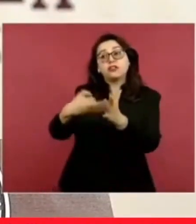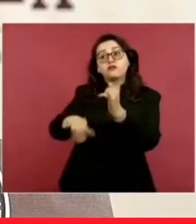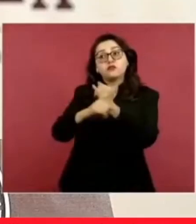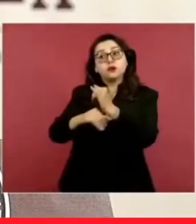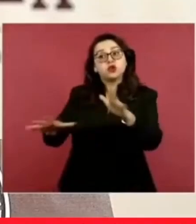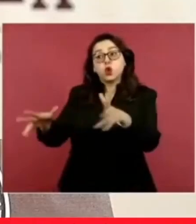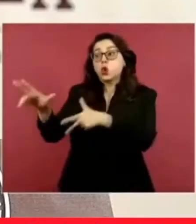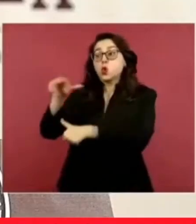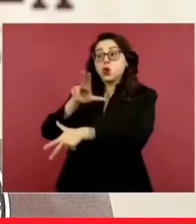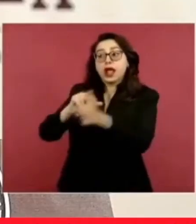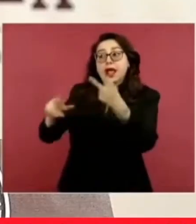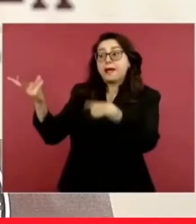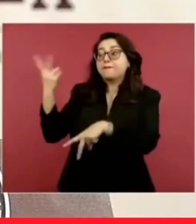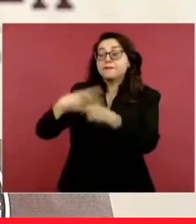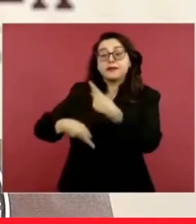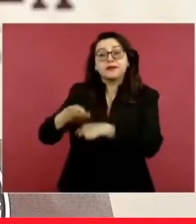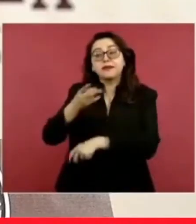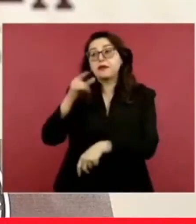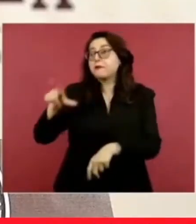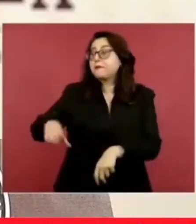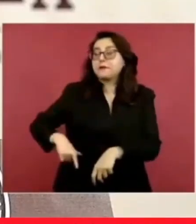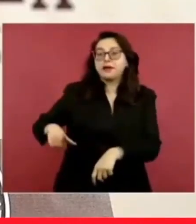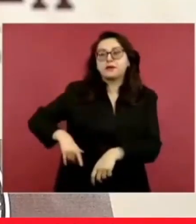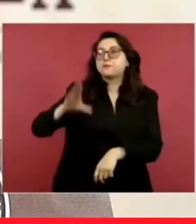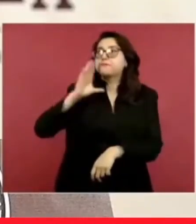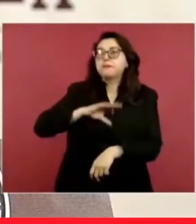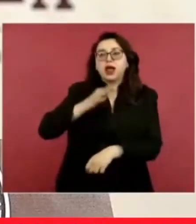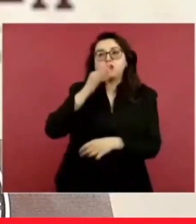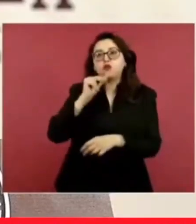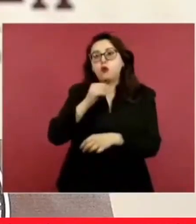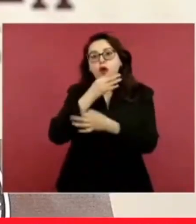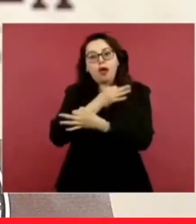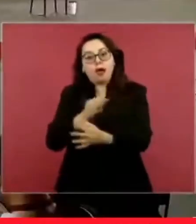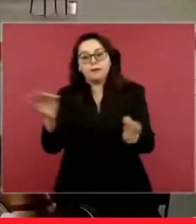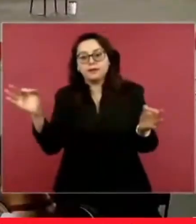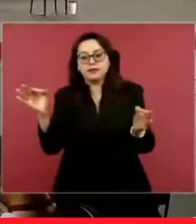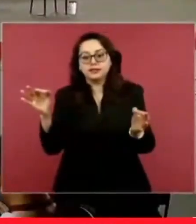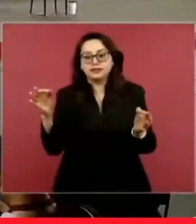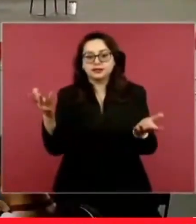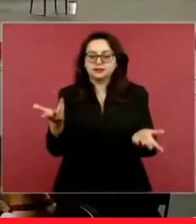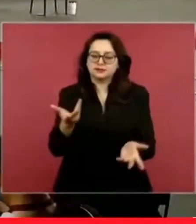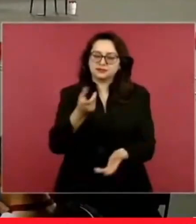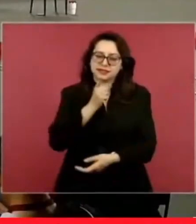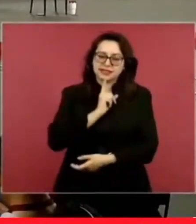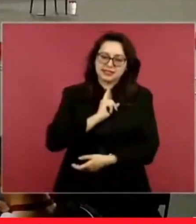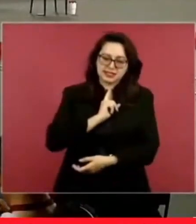es absolutamente falso. Pero veamos qué dijo Loret de Mola.